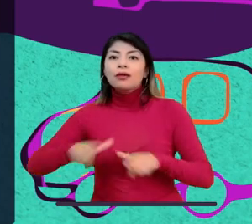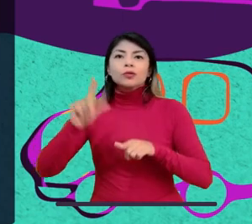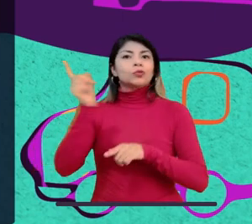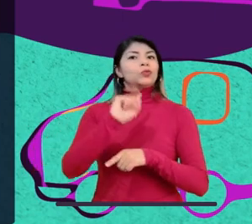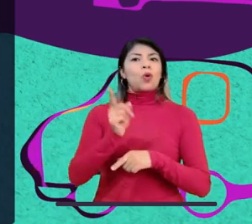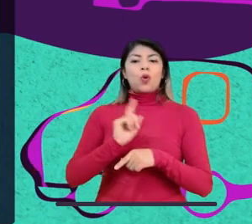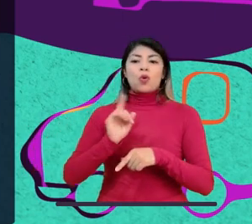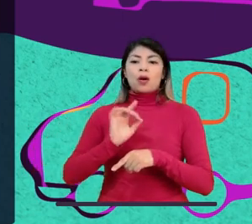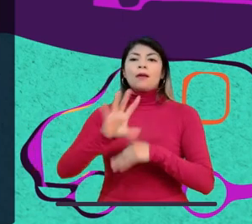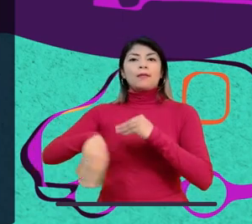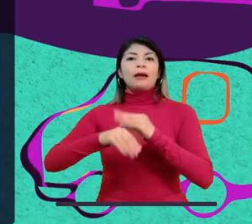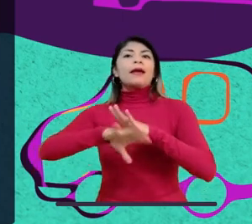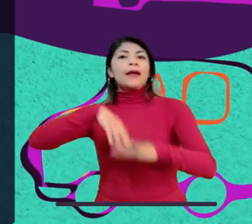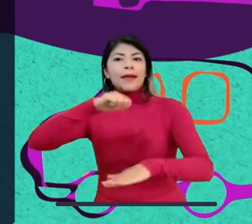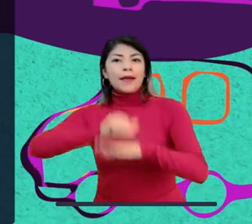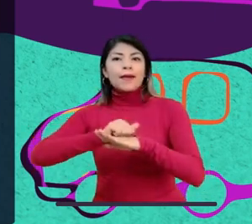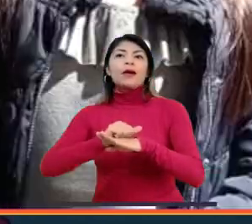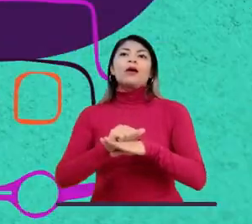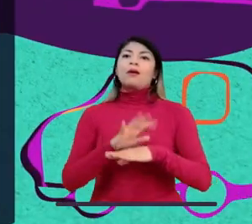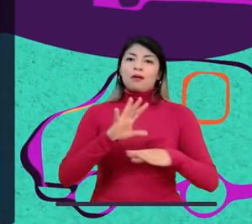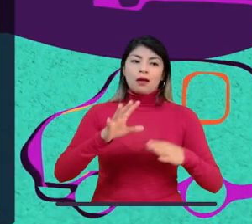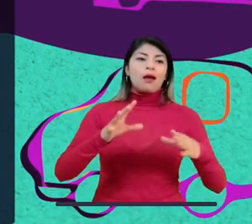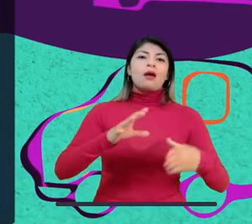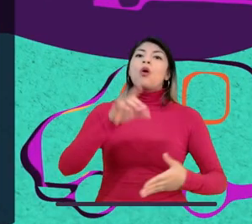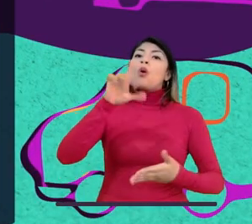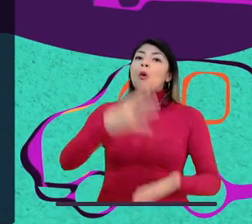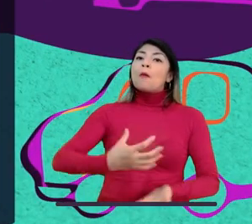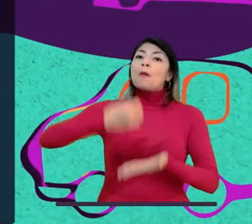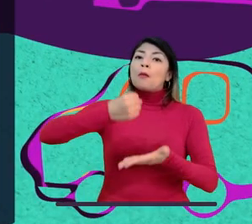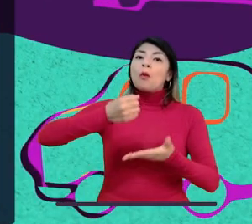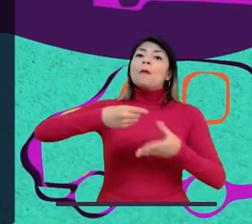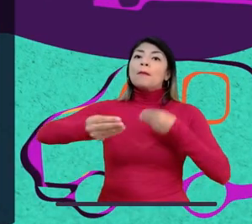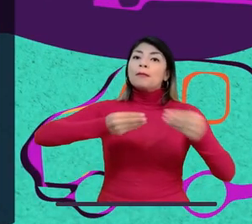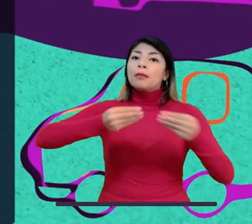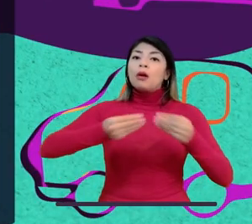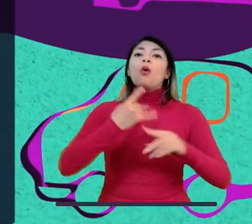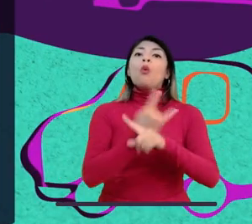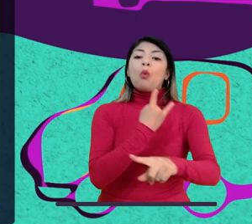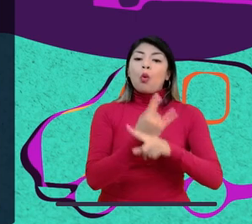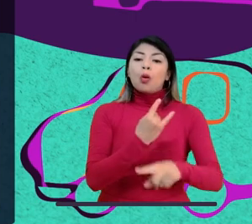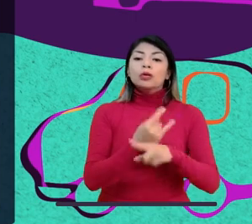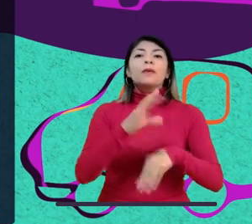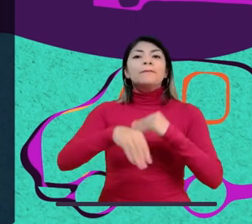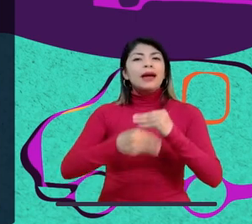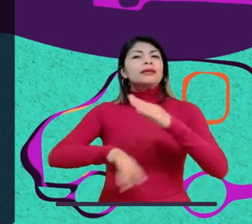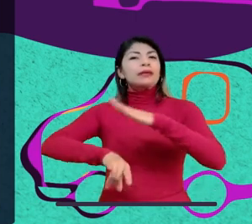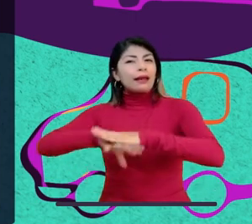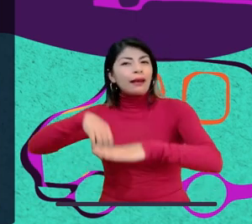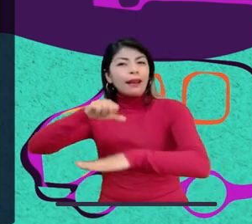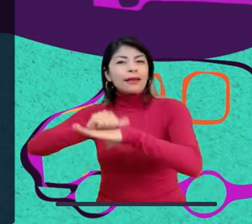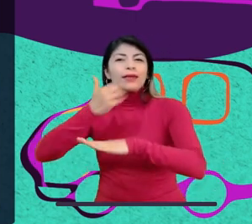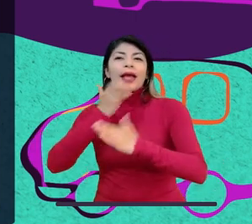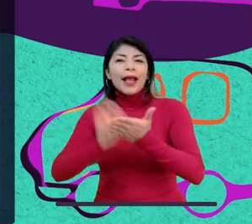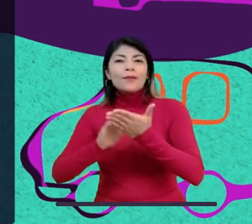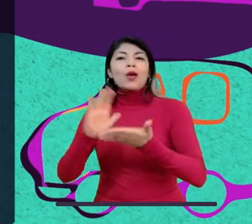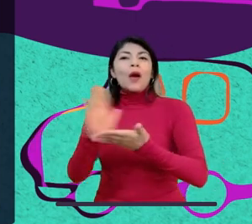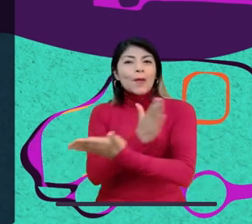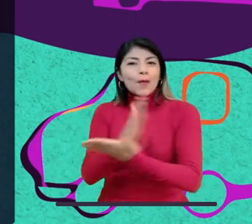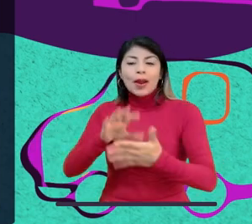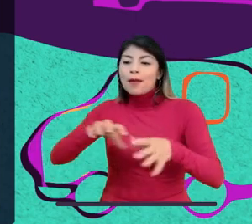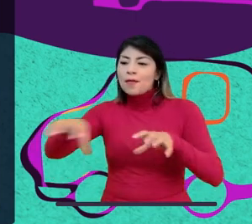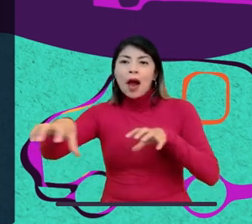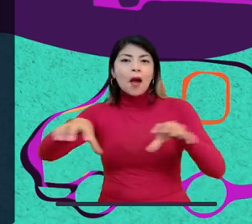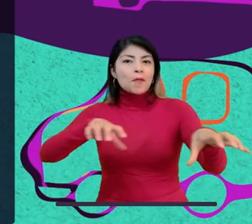Dejando los plásticos de uso a uso. No botando basura en montonadas, sino reciclando todo, digamos el